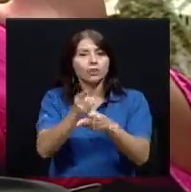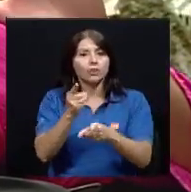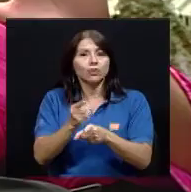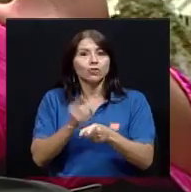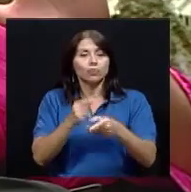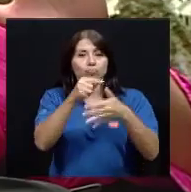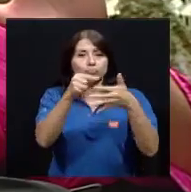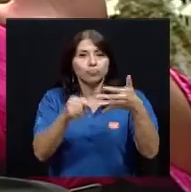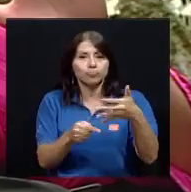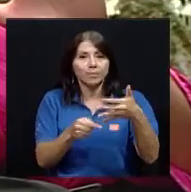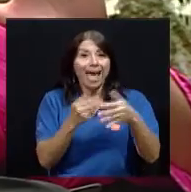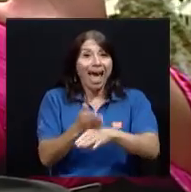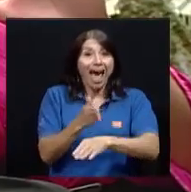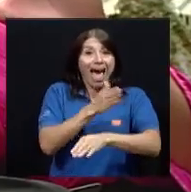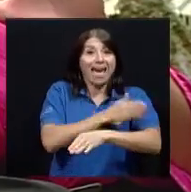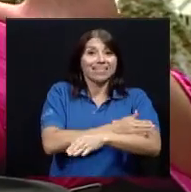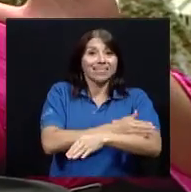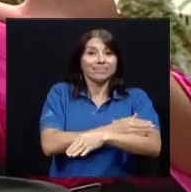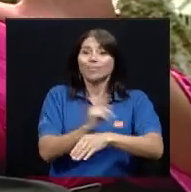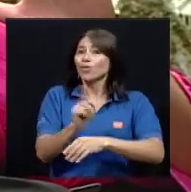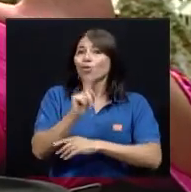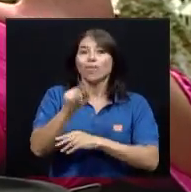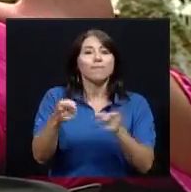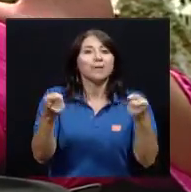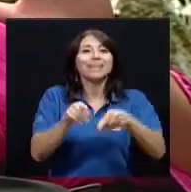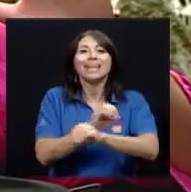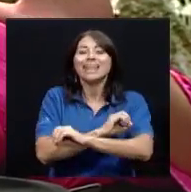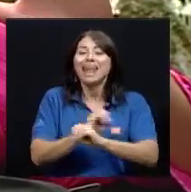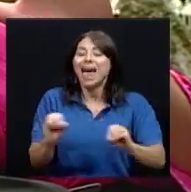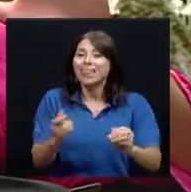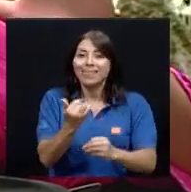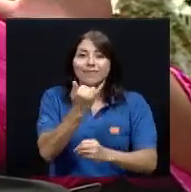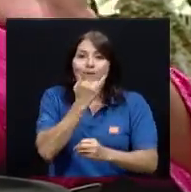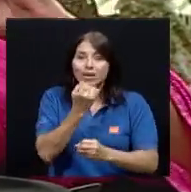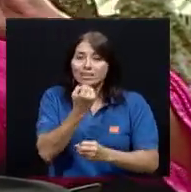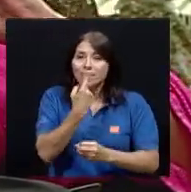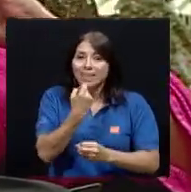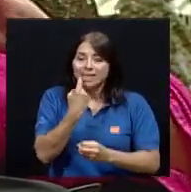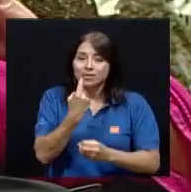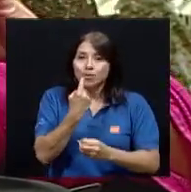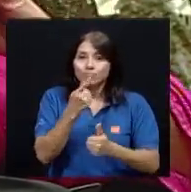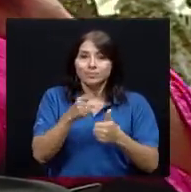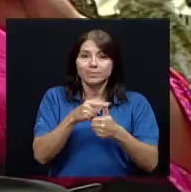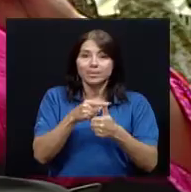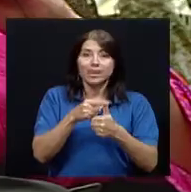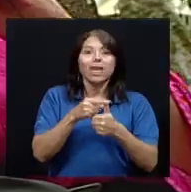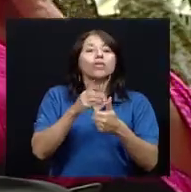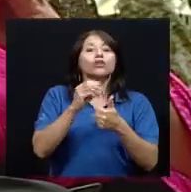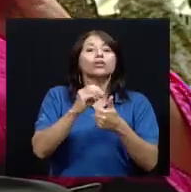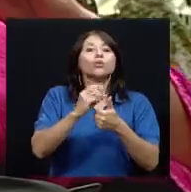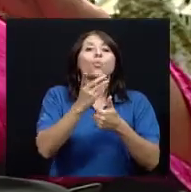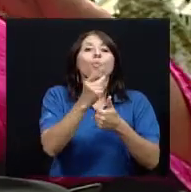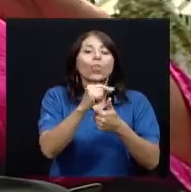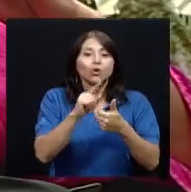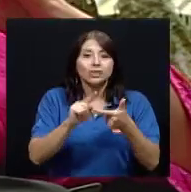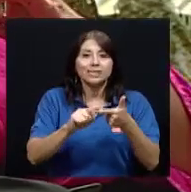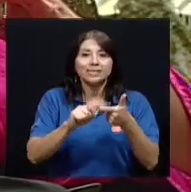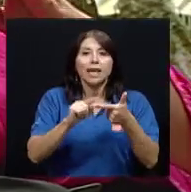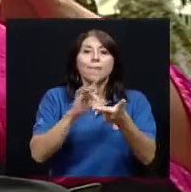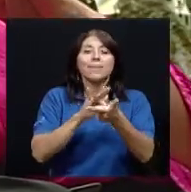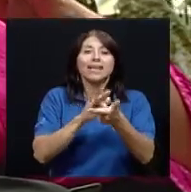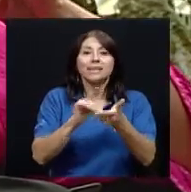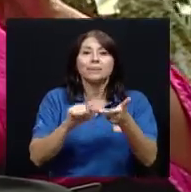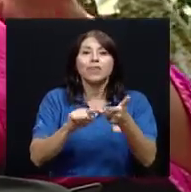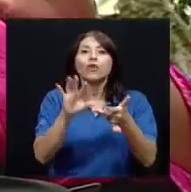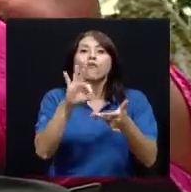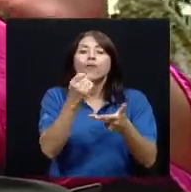medicamento no deberíamos tener mi caso de intoxicaciones de errores de medicación se las repito dosis medicamento vía de